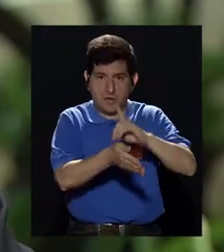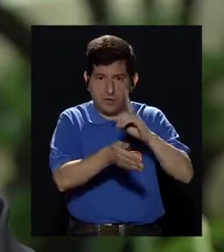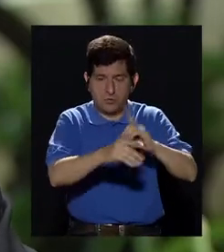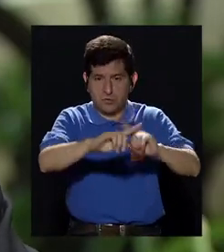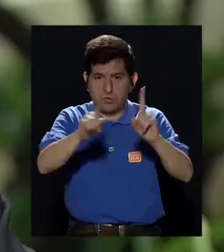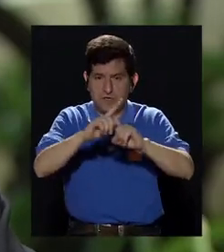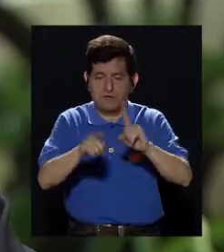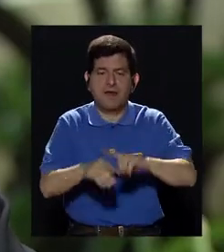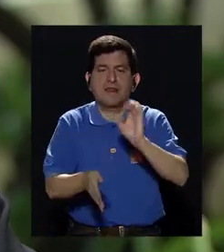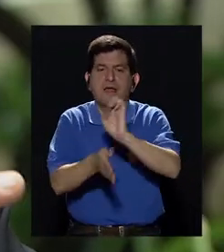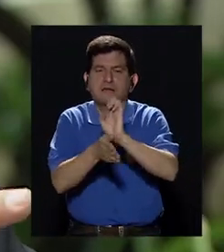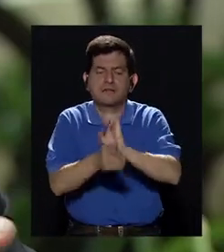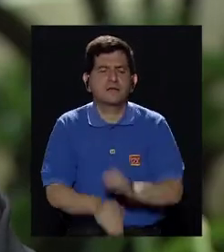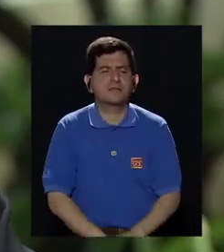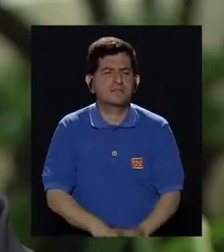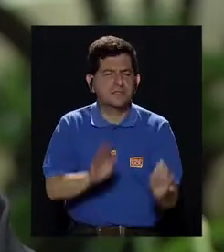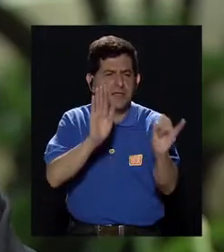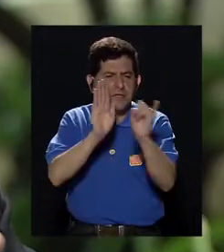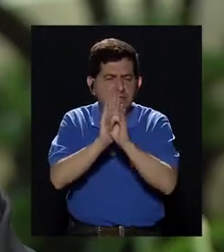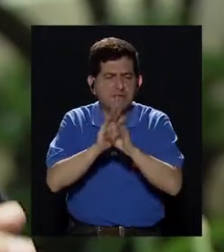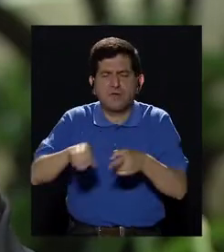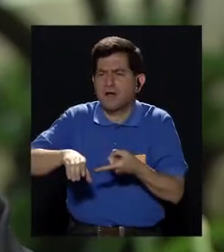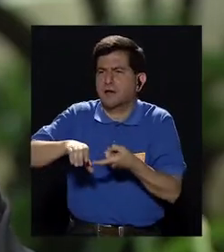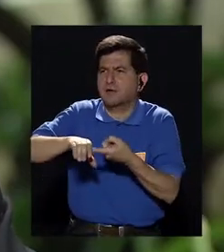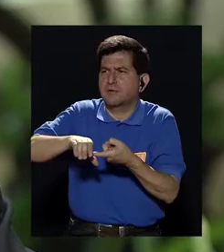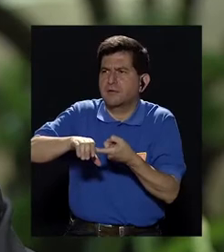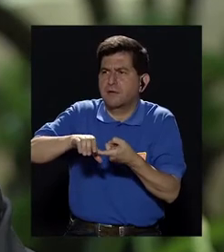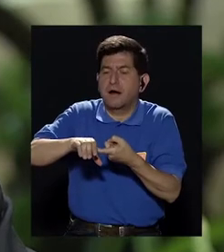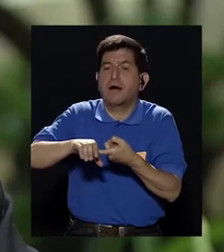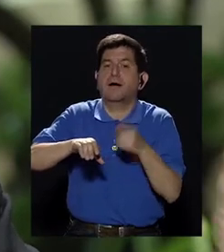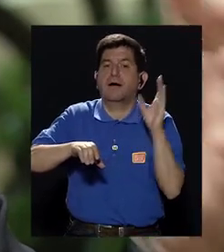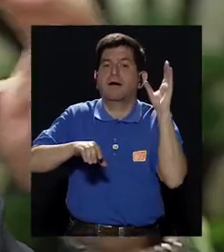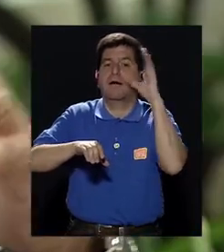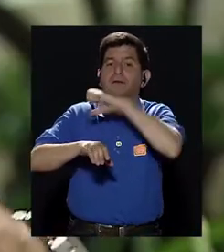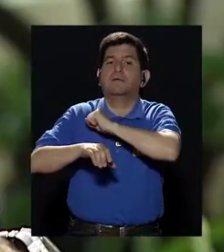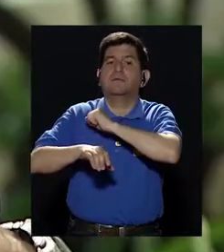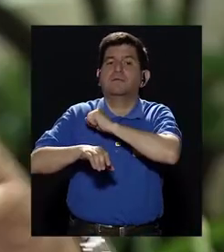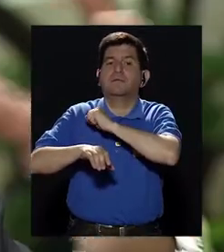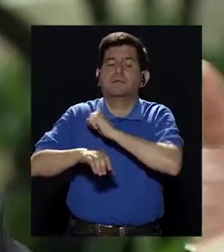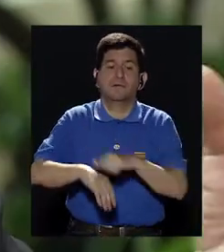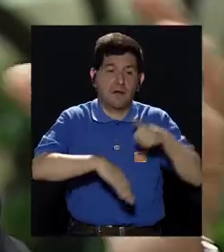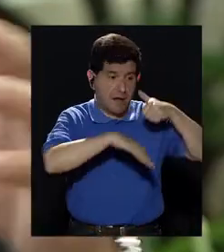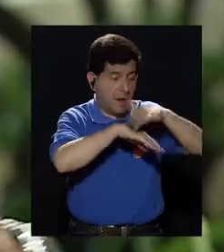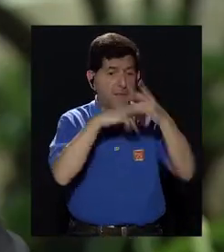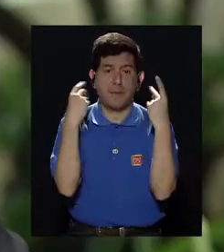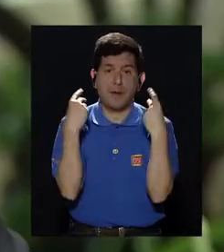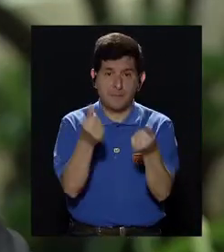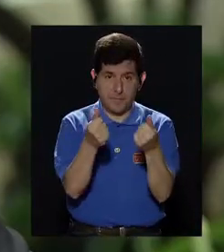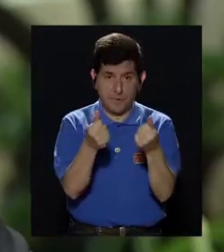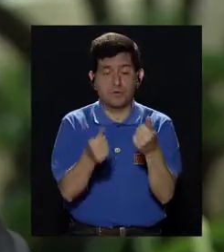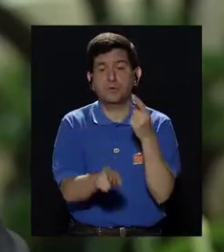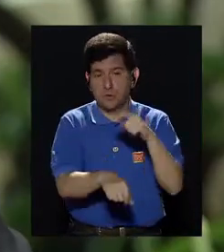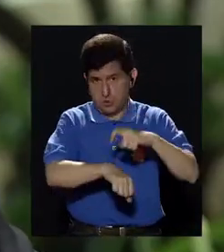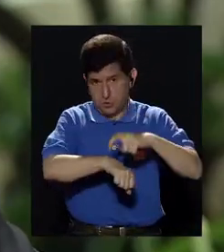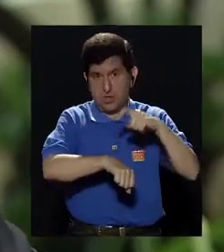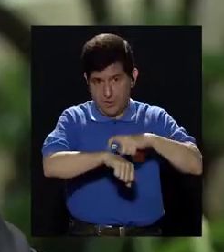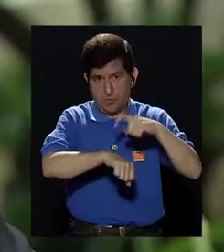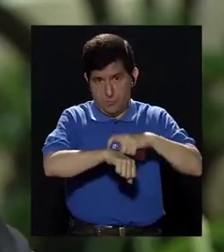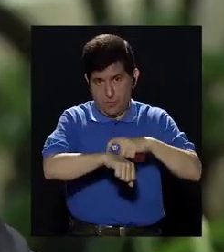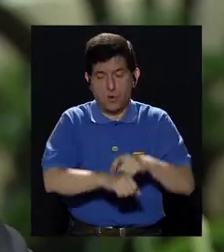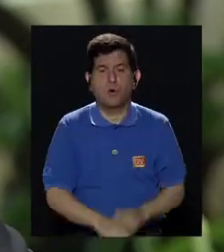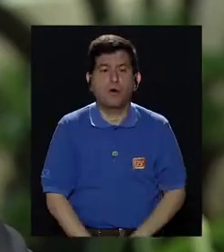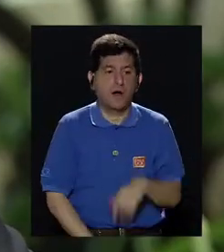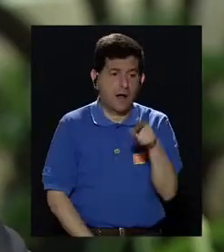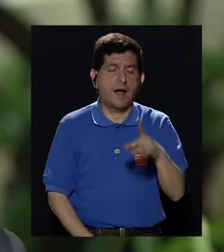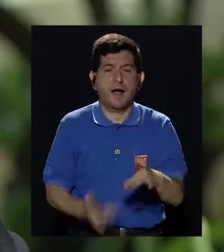médicas que están en los EVAIS, para que identifiquen al tacto rectal esas sospechas, para que lo refieran oportunamente, es decir, en un